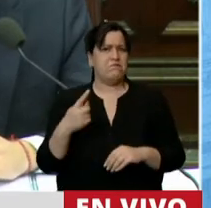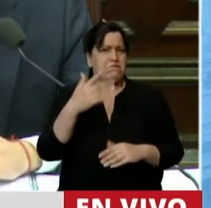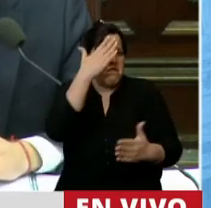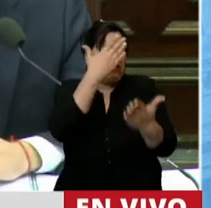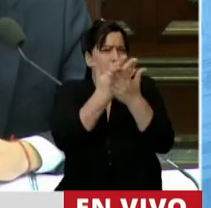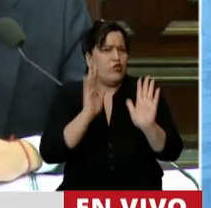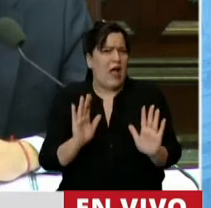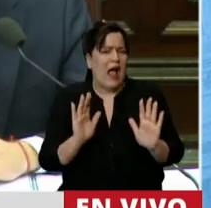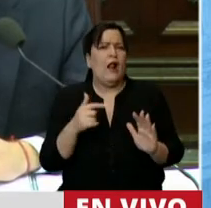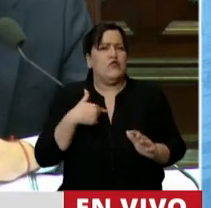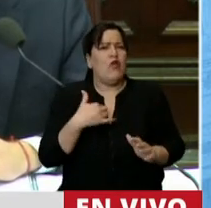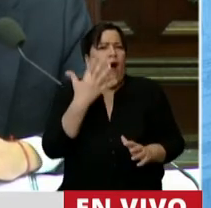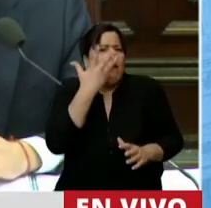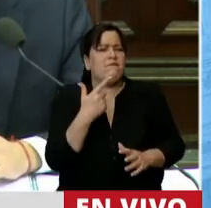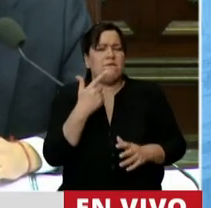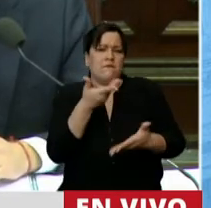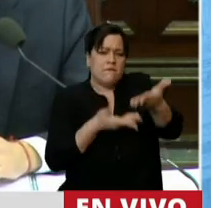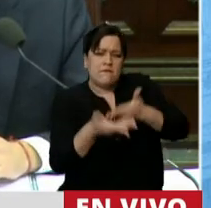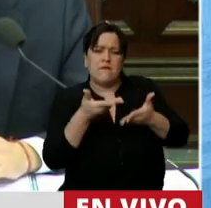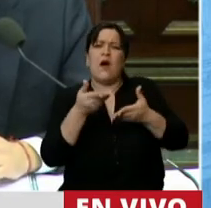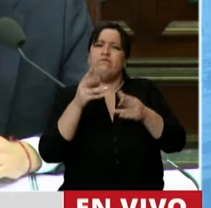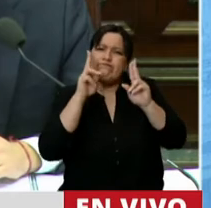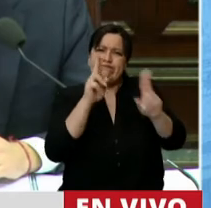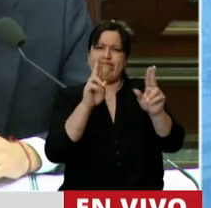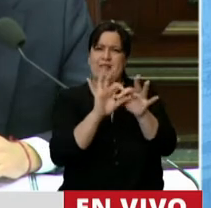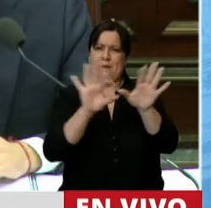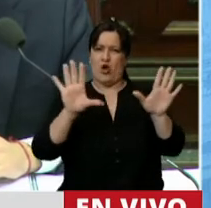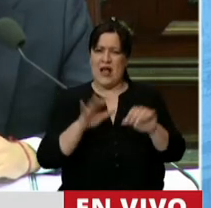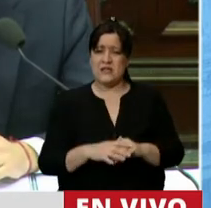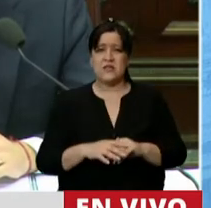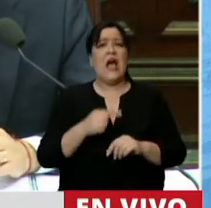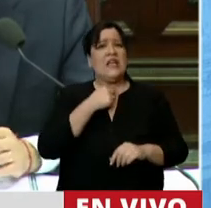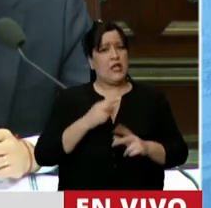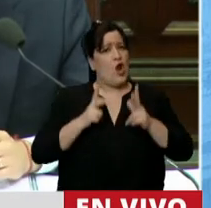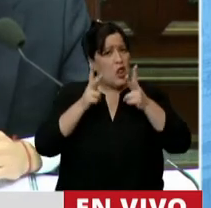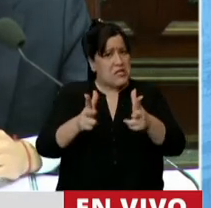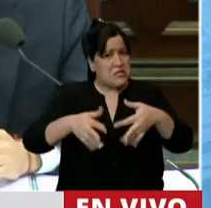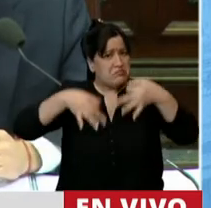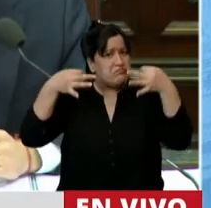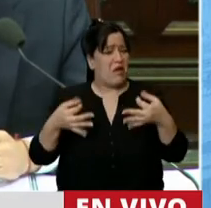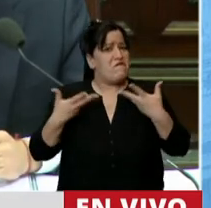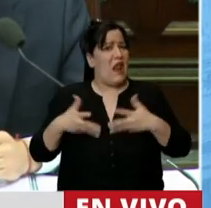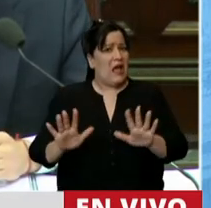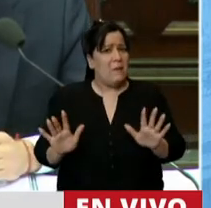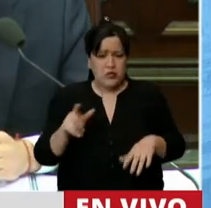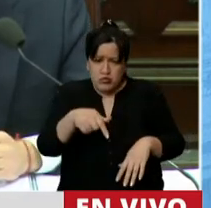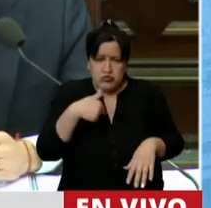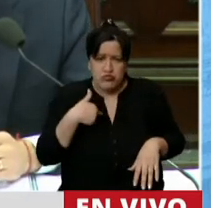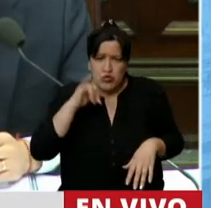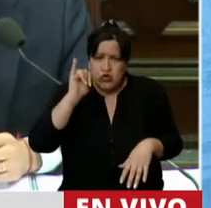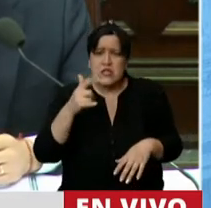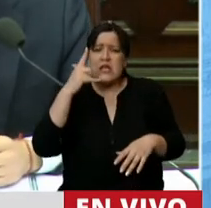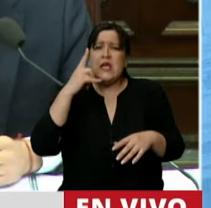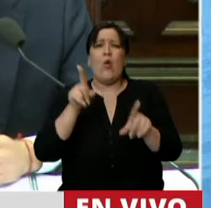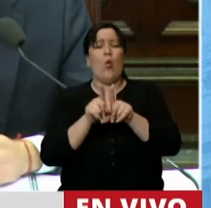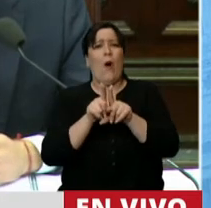Tengo espíritu y convivencia democrática. Y quiero decírselo de buena fe, ¿cómo no voy a estar de acuerdo en contra